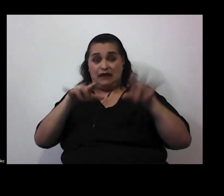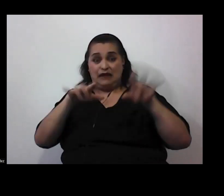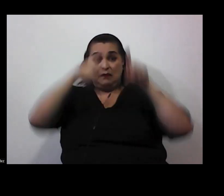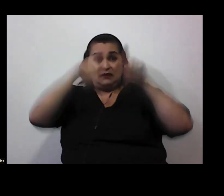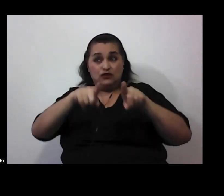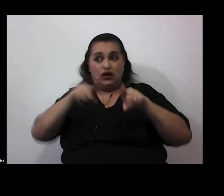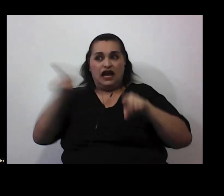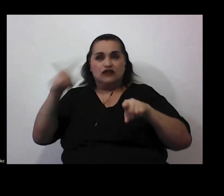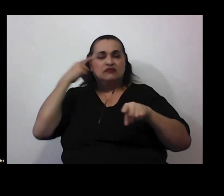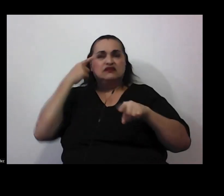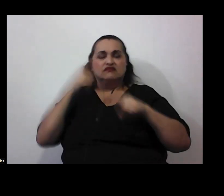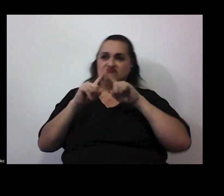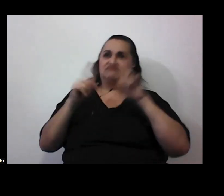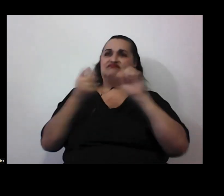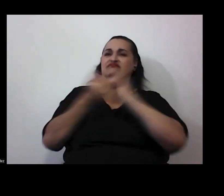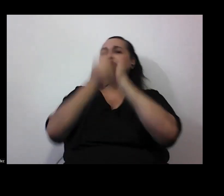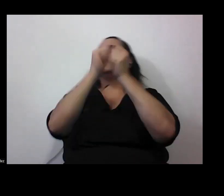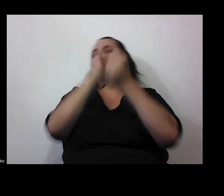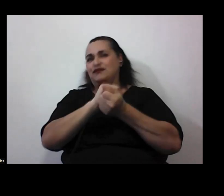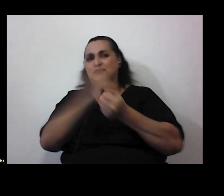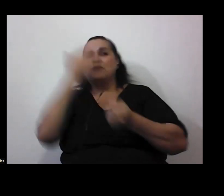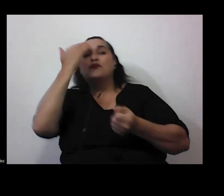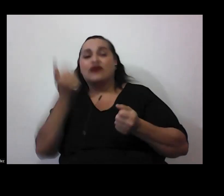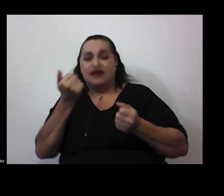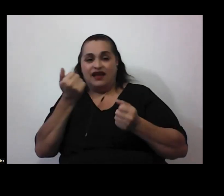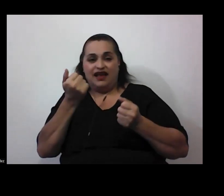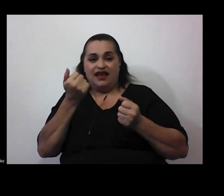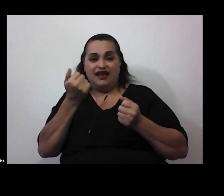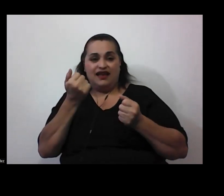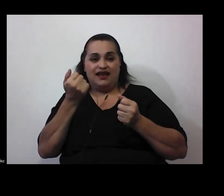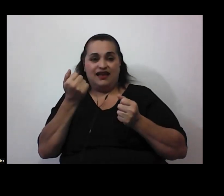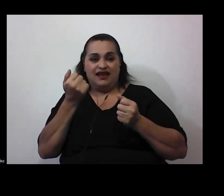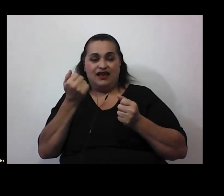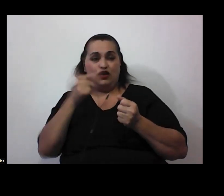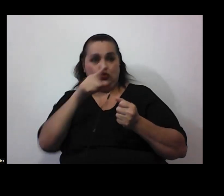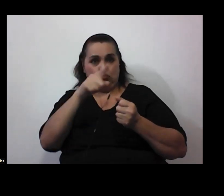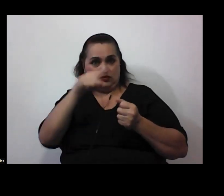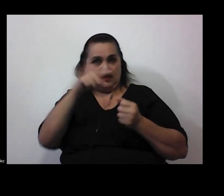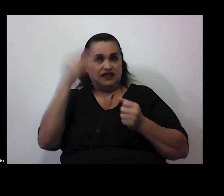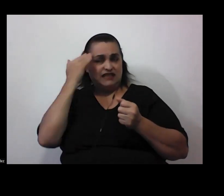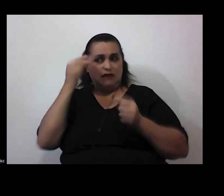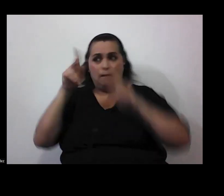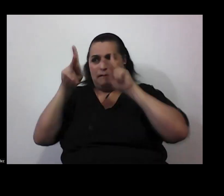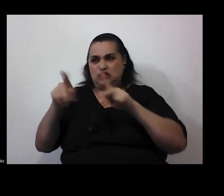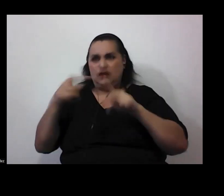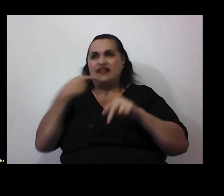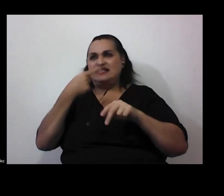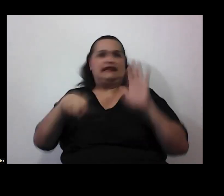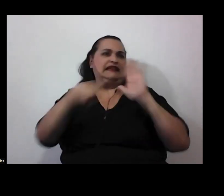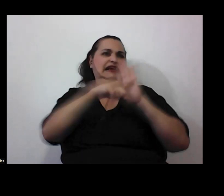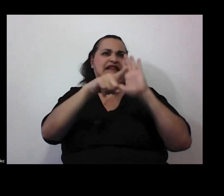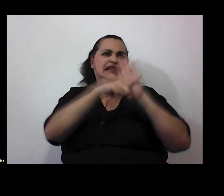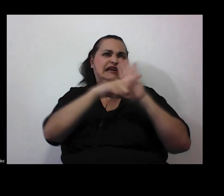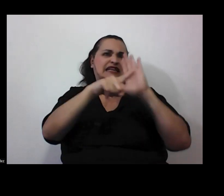por qué por qué nos ustedes saben que hay gente negacionista que directamente niega